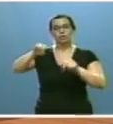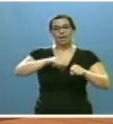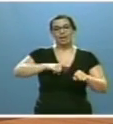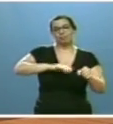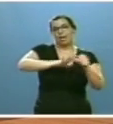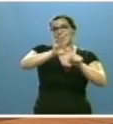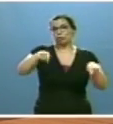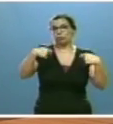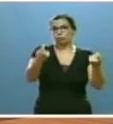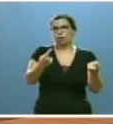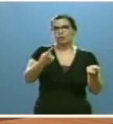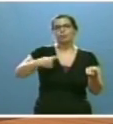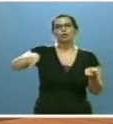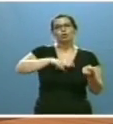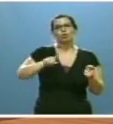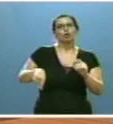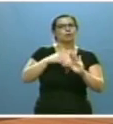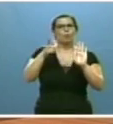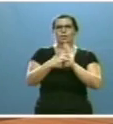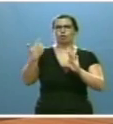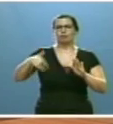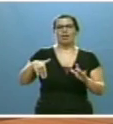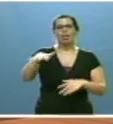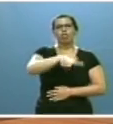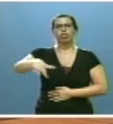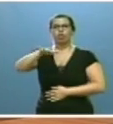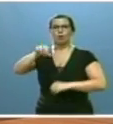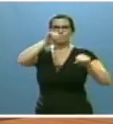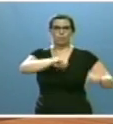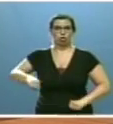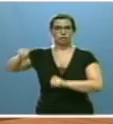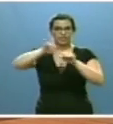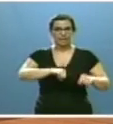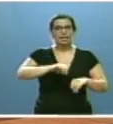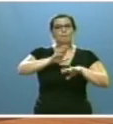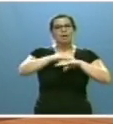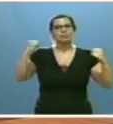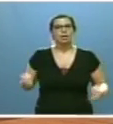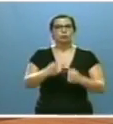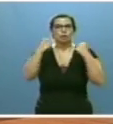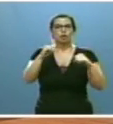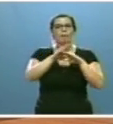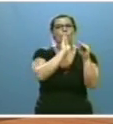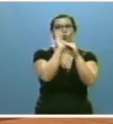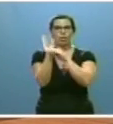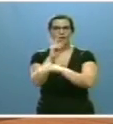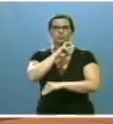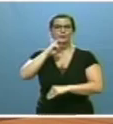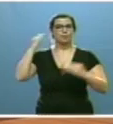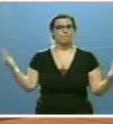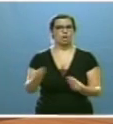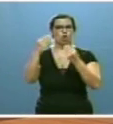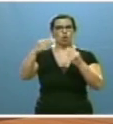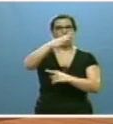completaremos el mapa de espacios protegidos y se pondrán en marcha nuevas acciones de conservación y mejora de los hábitats. Además,